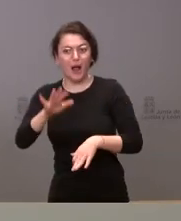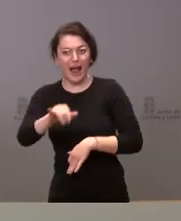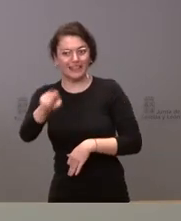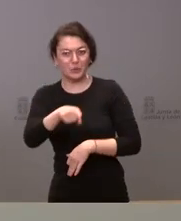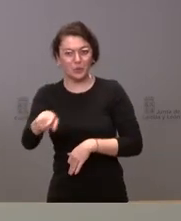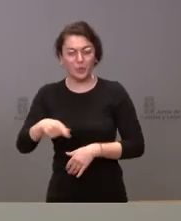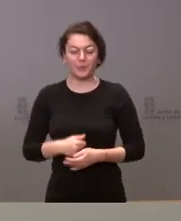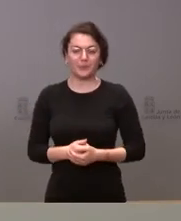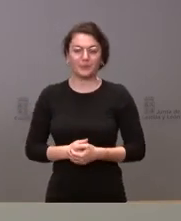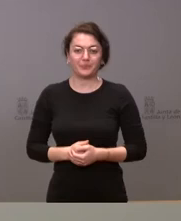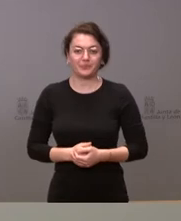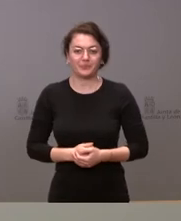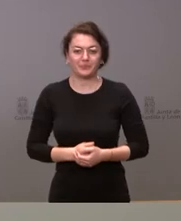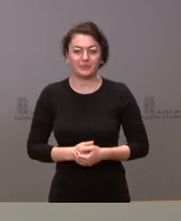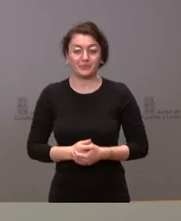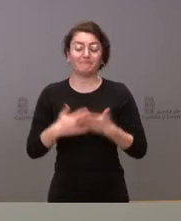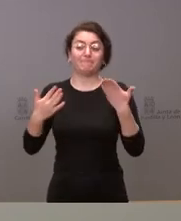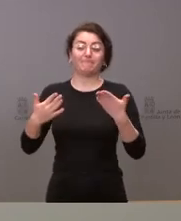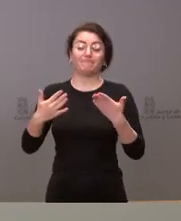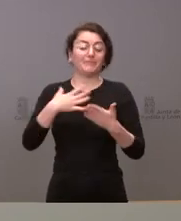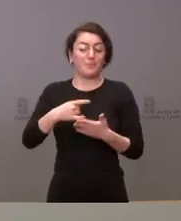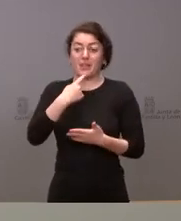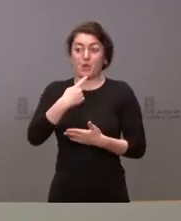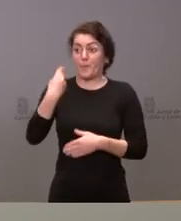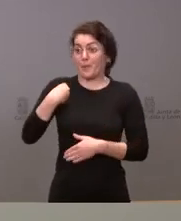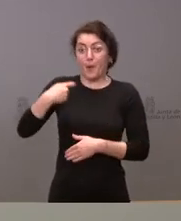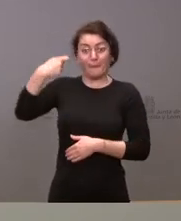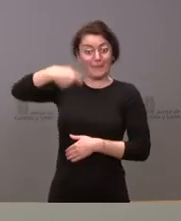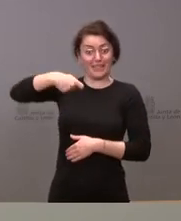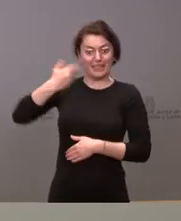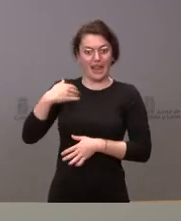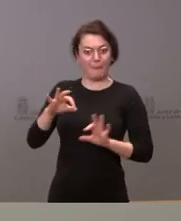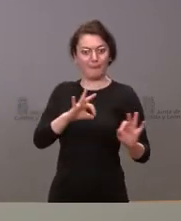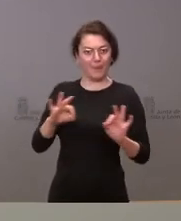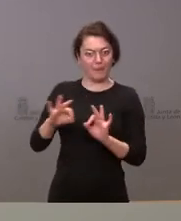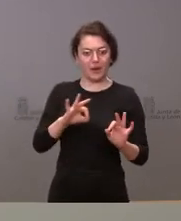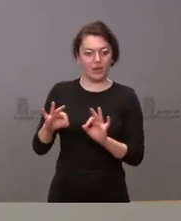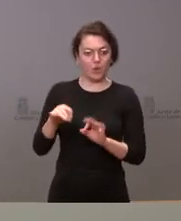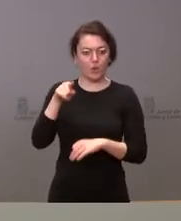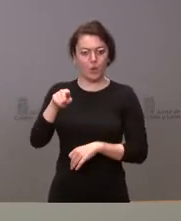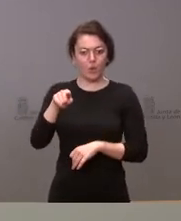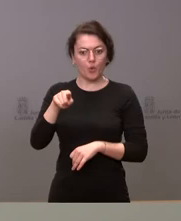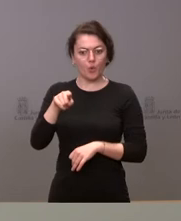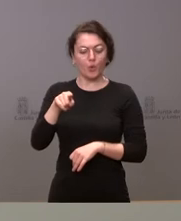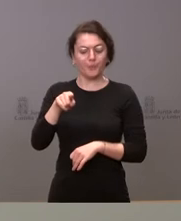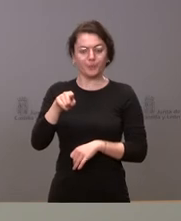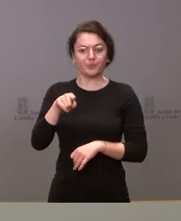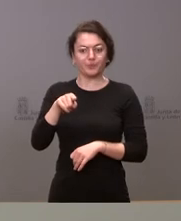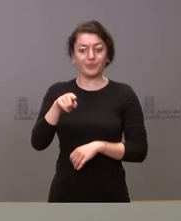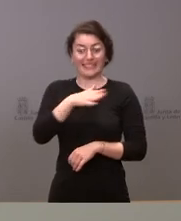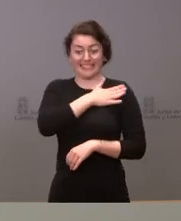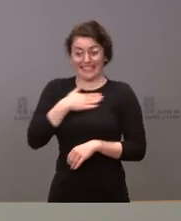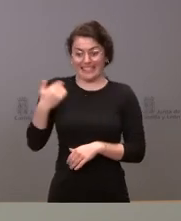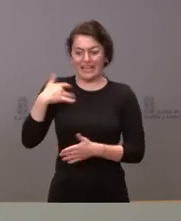Pues yo le puedo decir que lo que le he dicho, que el presidente está preparado, que tiene intención, en cuanto tome posesión,